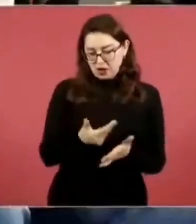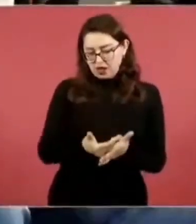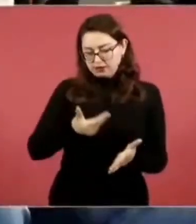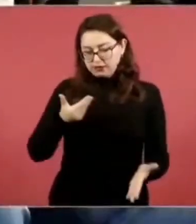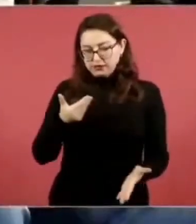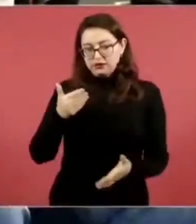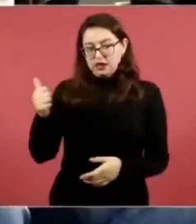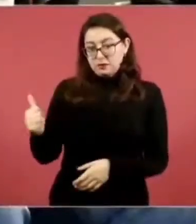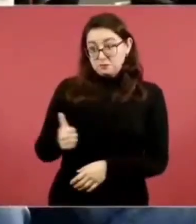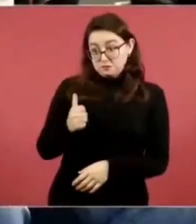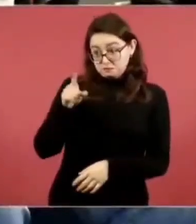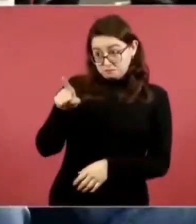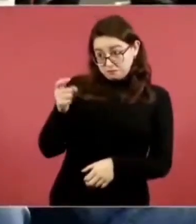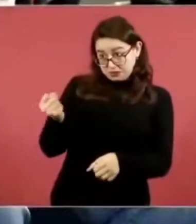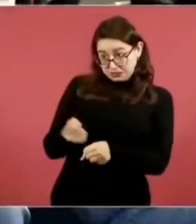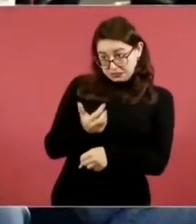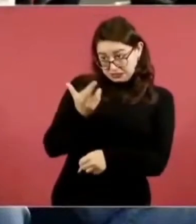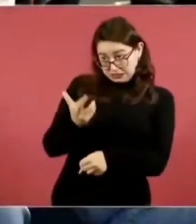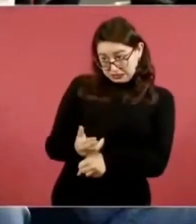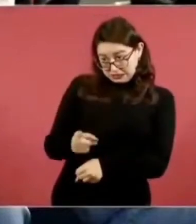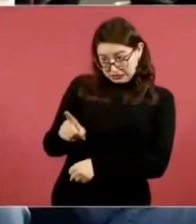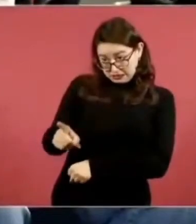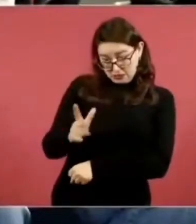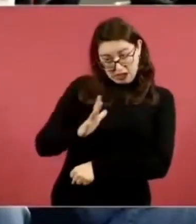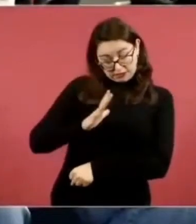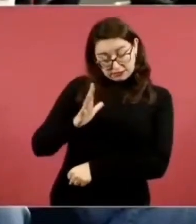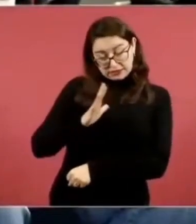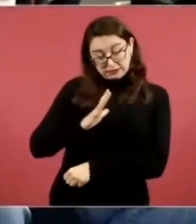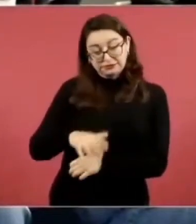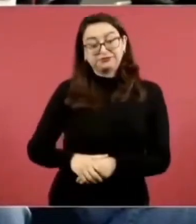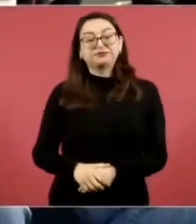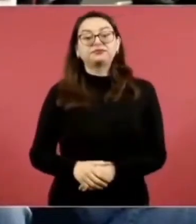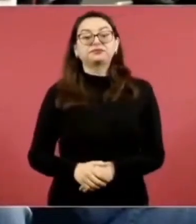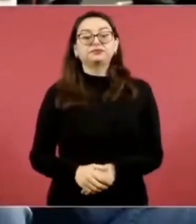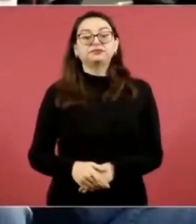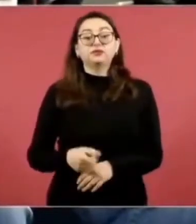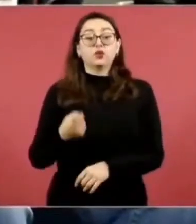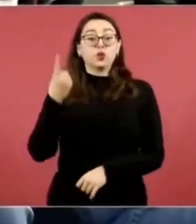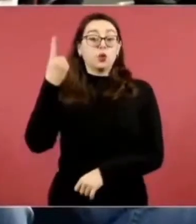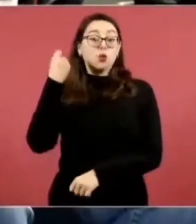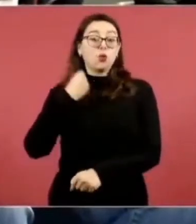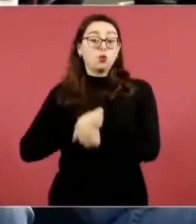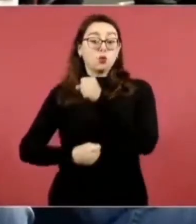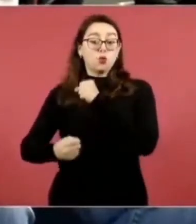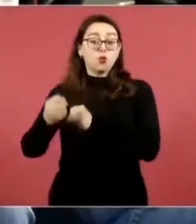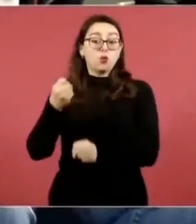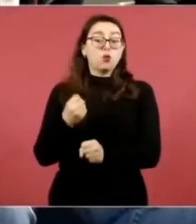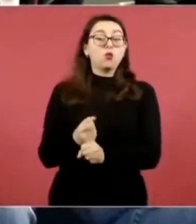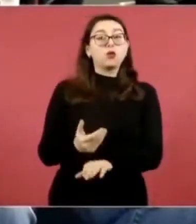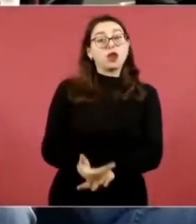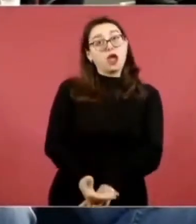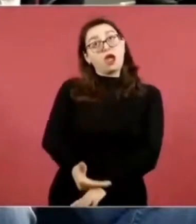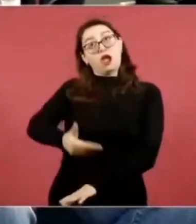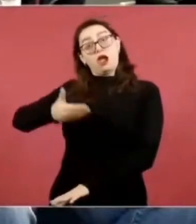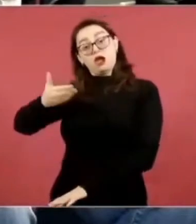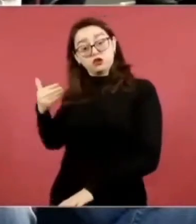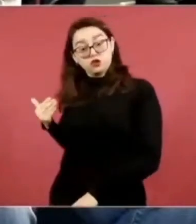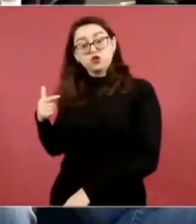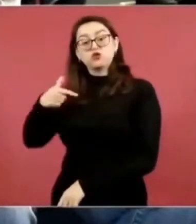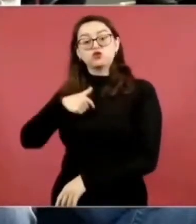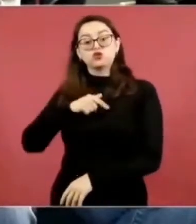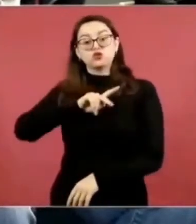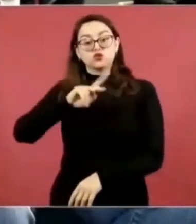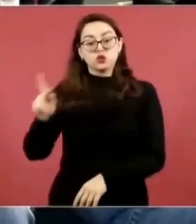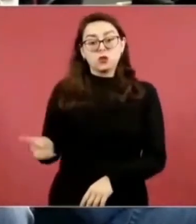este 30 de diciembre se cumplió un año que hice la pregunta, él también estaba presente, de quién era el